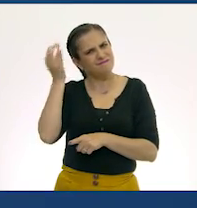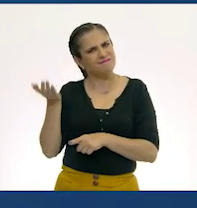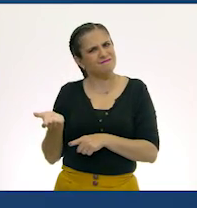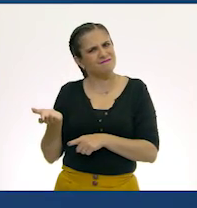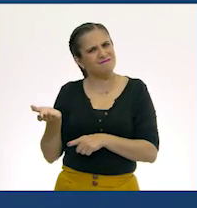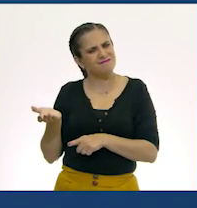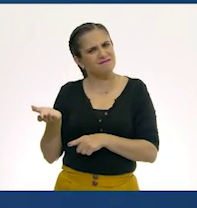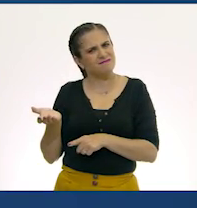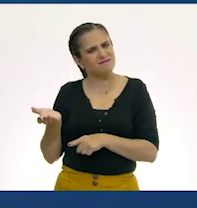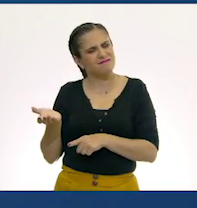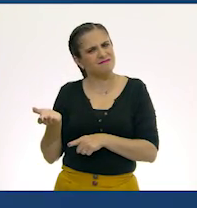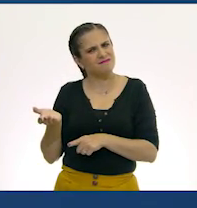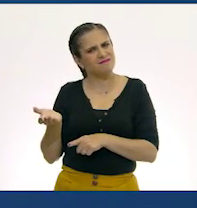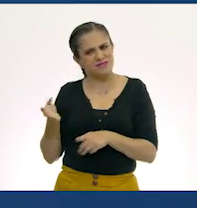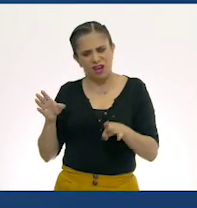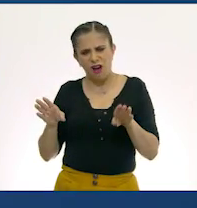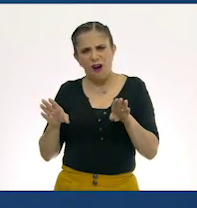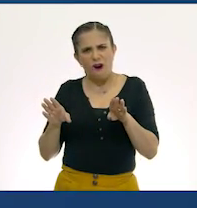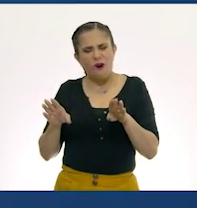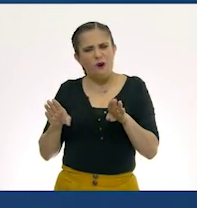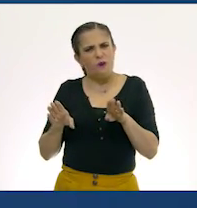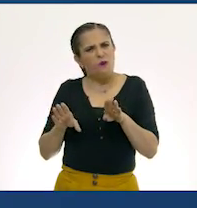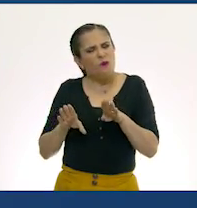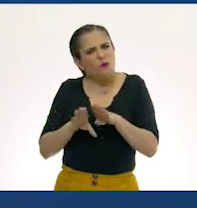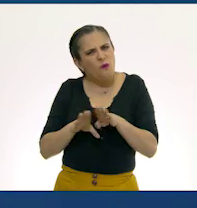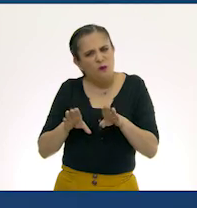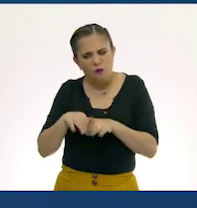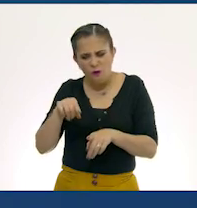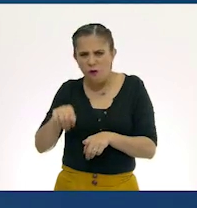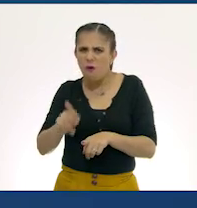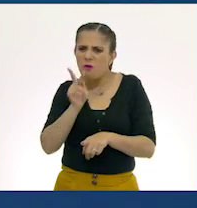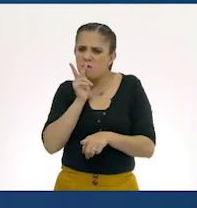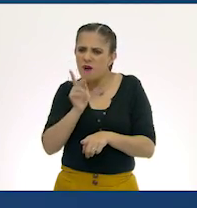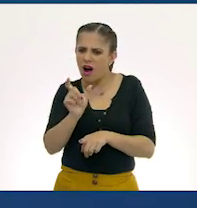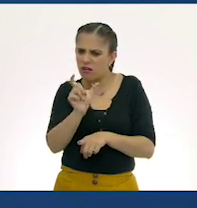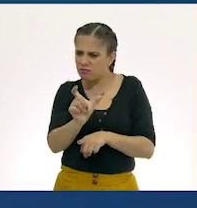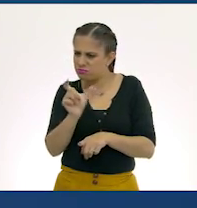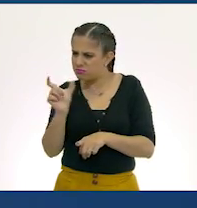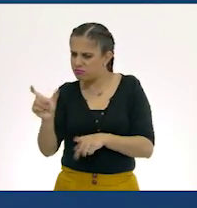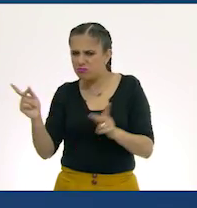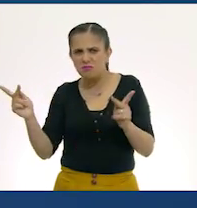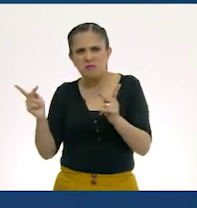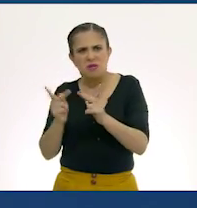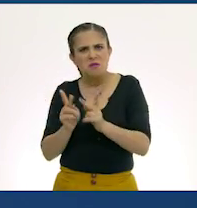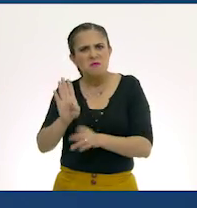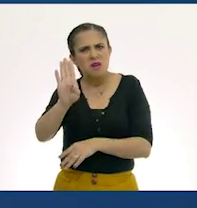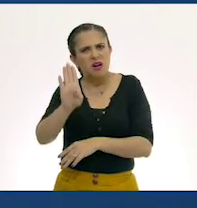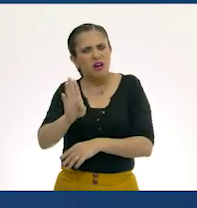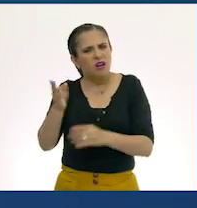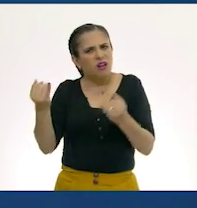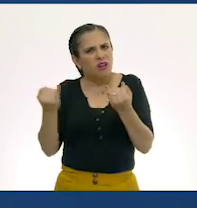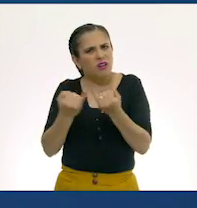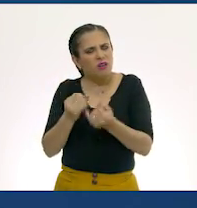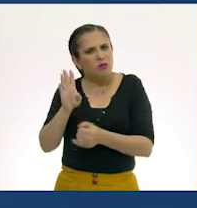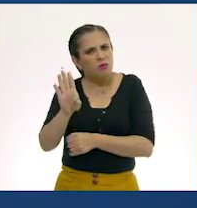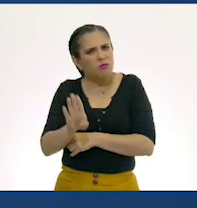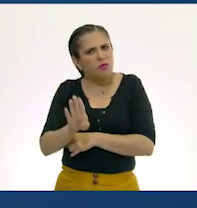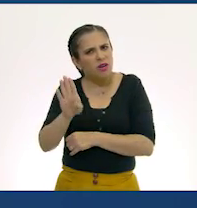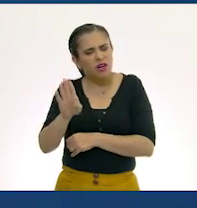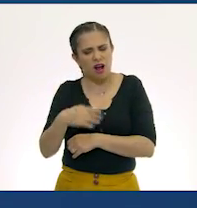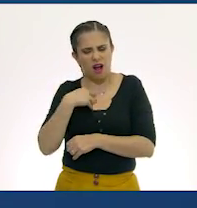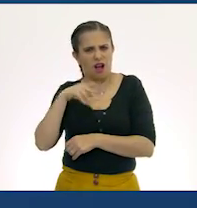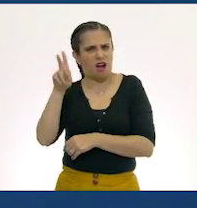¡Ah! Como que estas palabras se parecen. Así que las